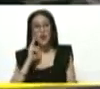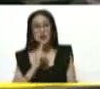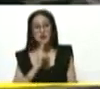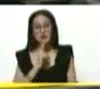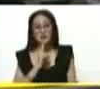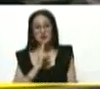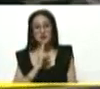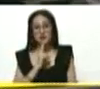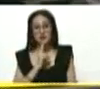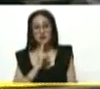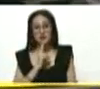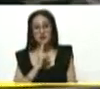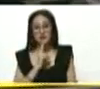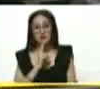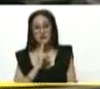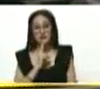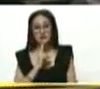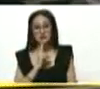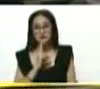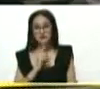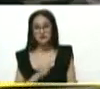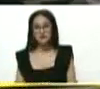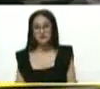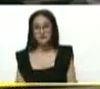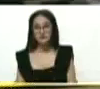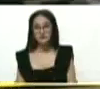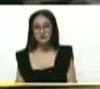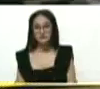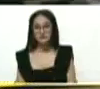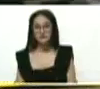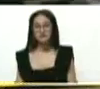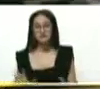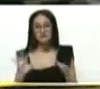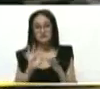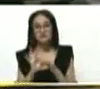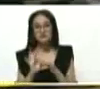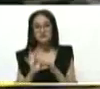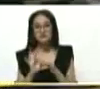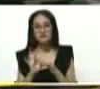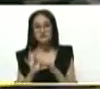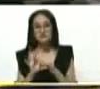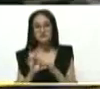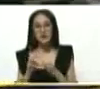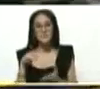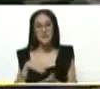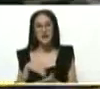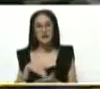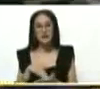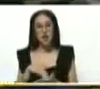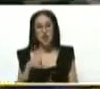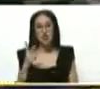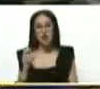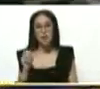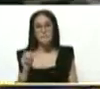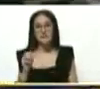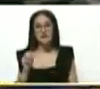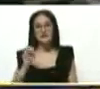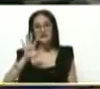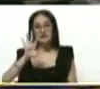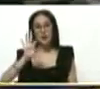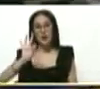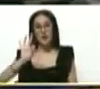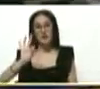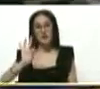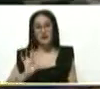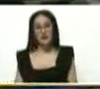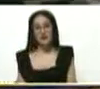Bicentenario. Y luego nos empalmamos con el ciclo mirandino. 2050. Desde